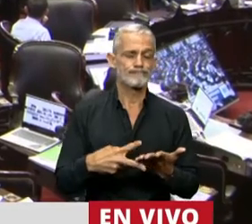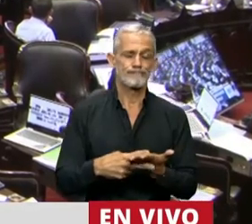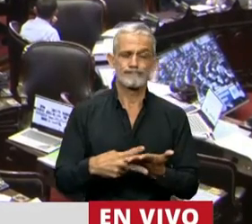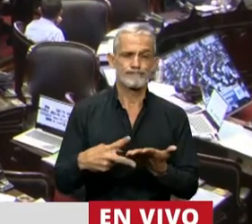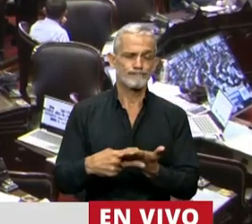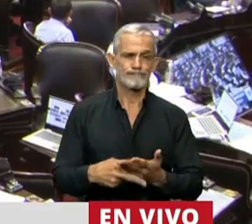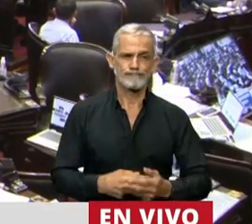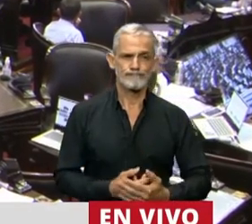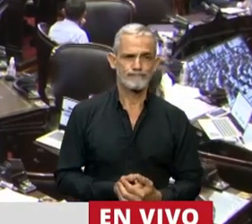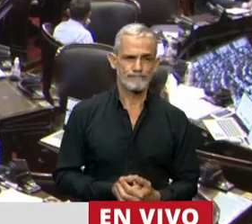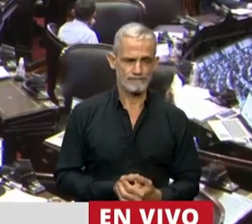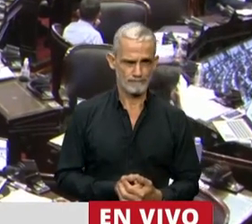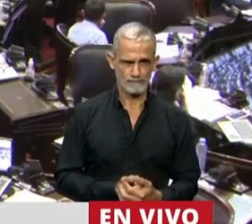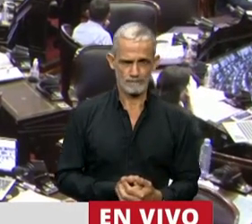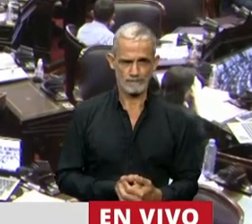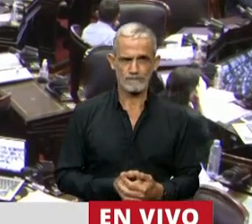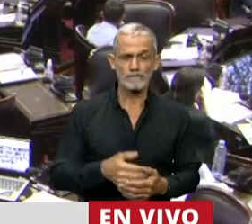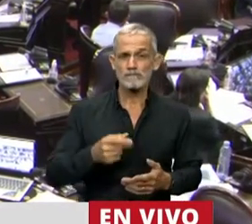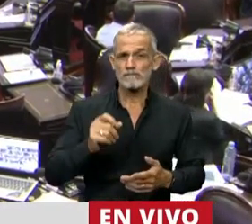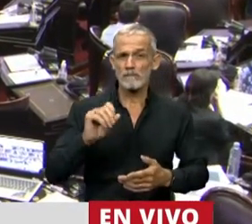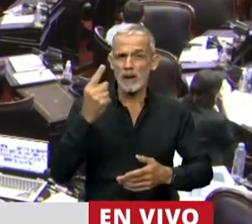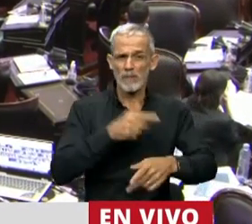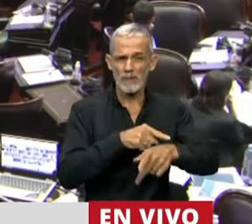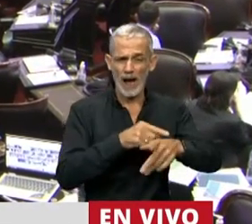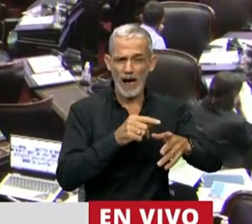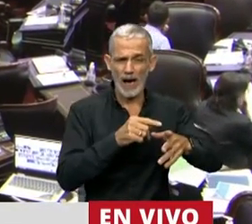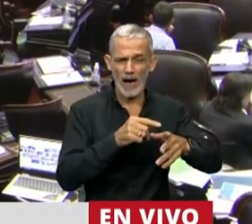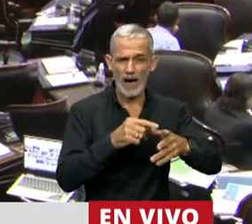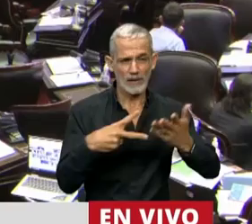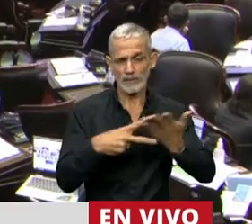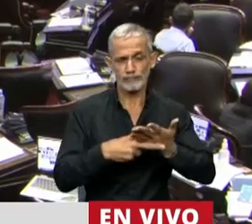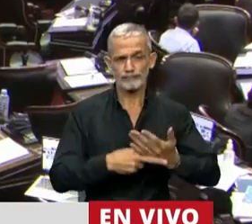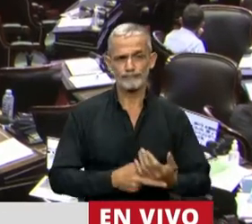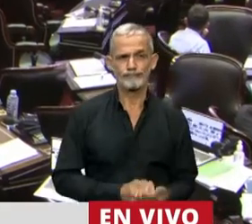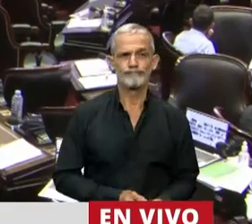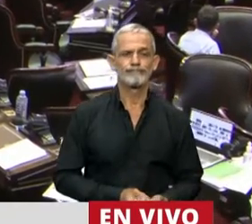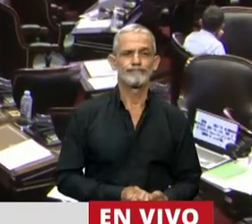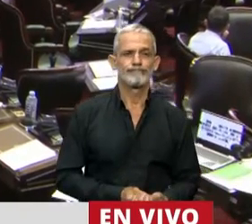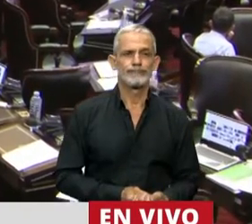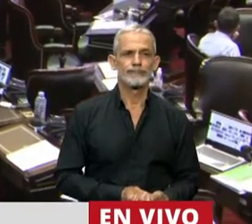...la primera etapa de esta sesión...